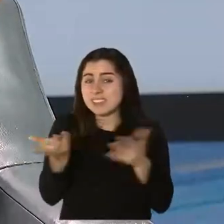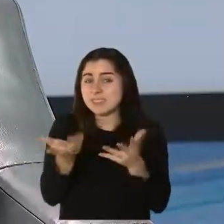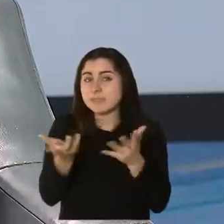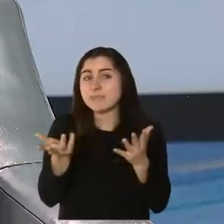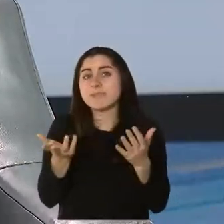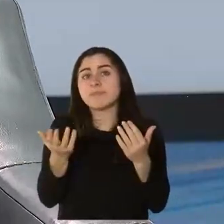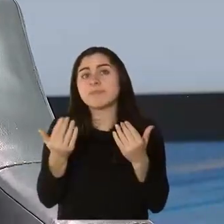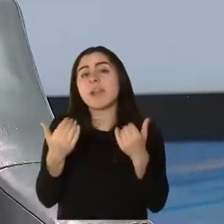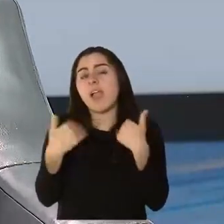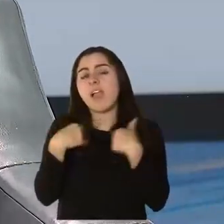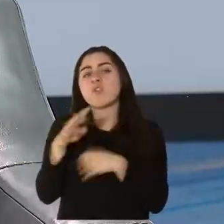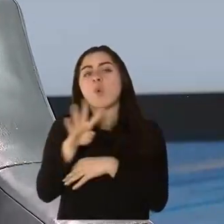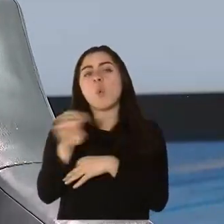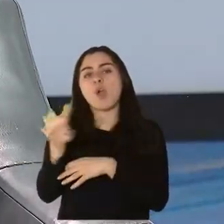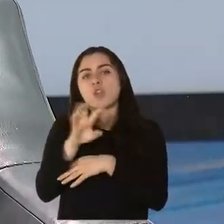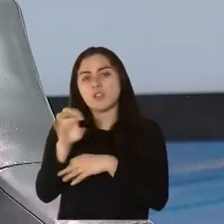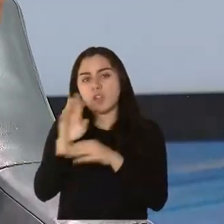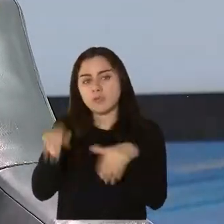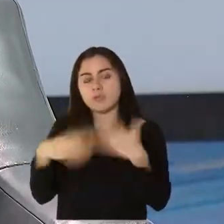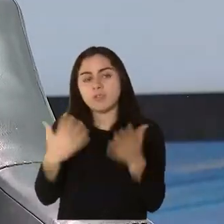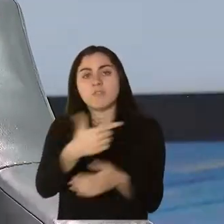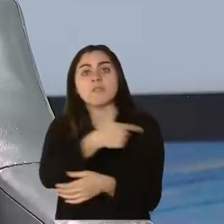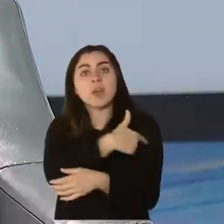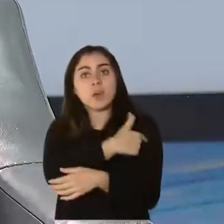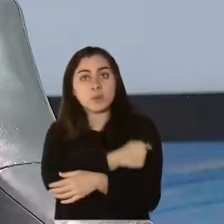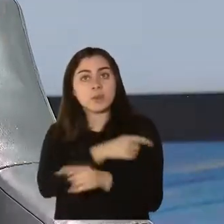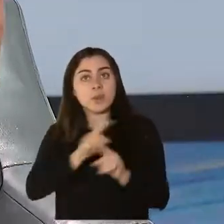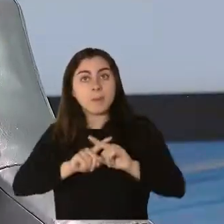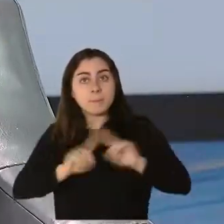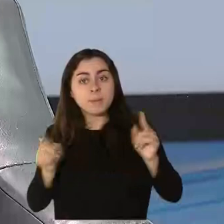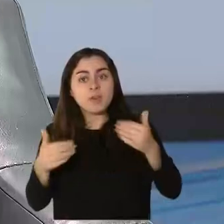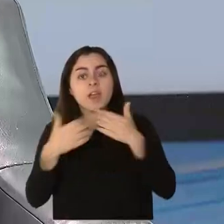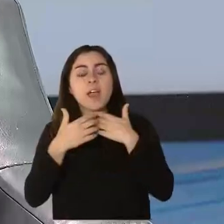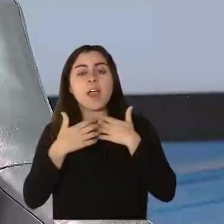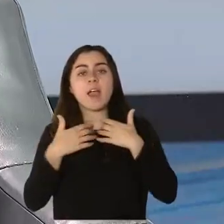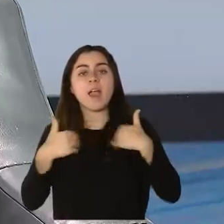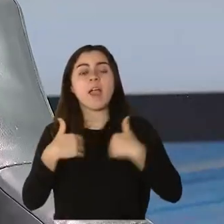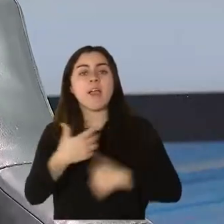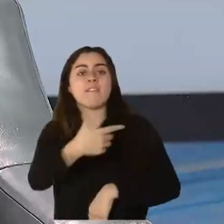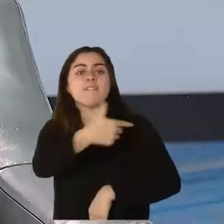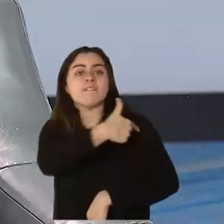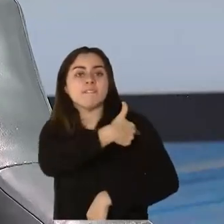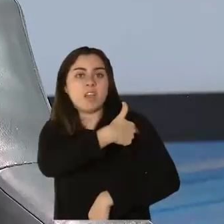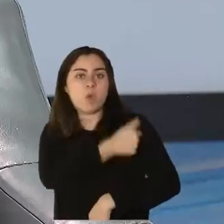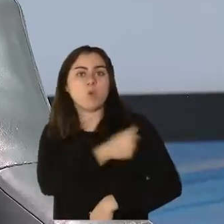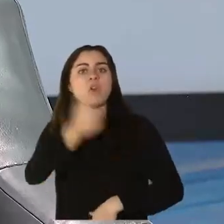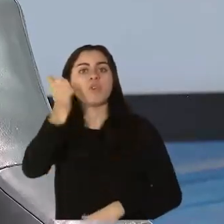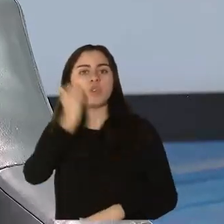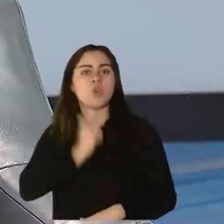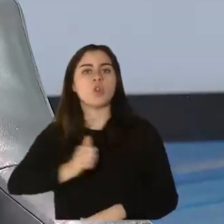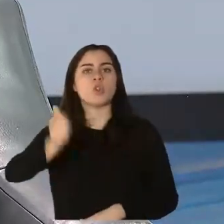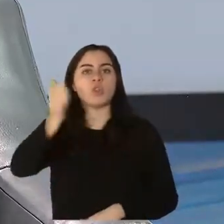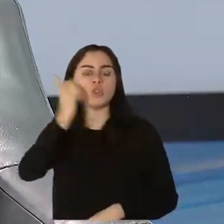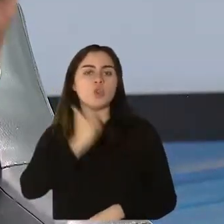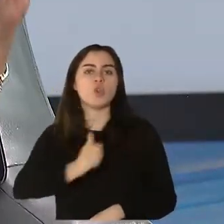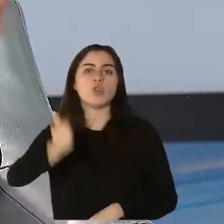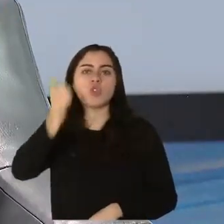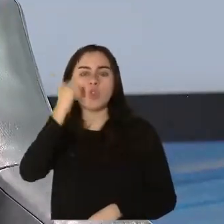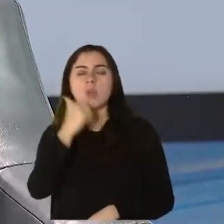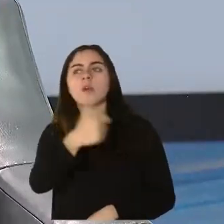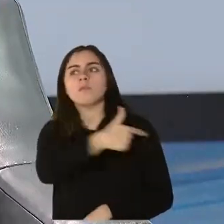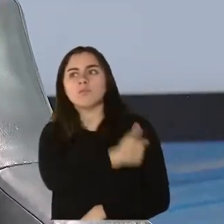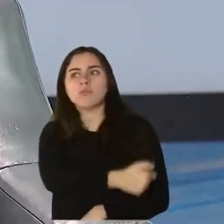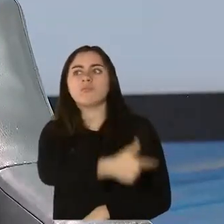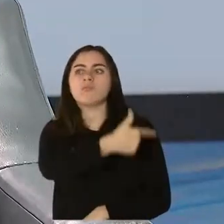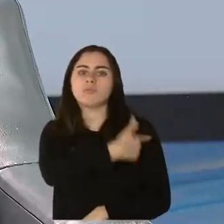400 proveedores, hay vacunas que se distribuyen todos los días de la semana. Ciertamente no son miles de dosis